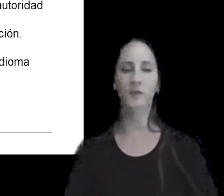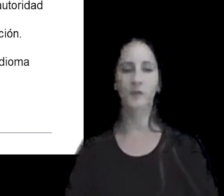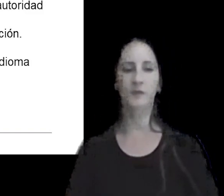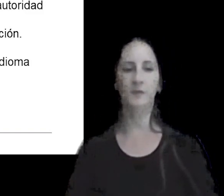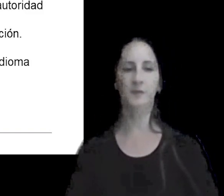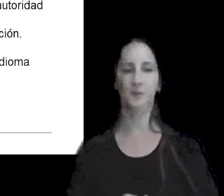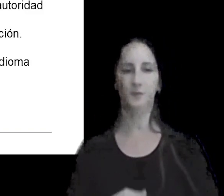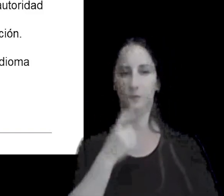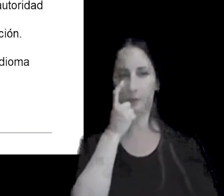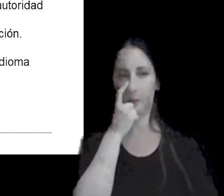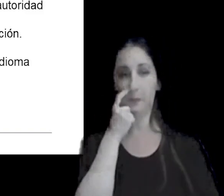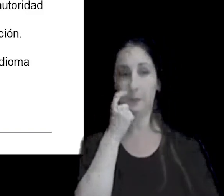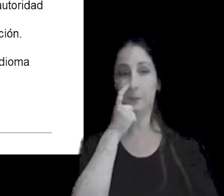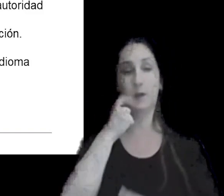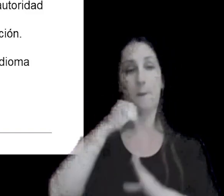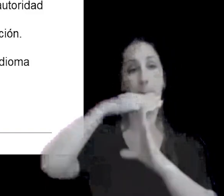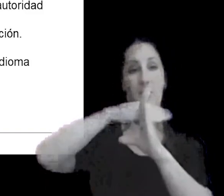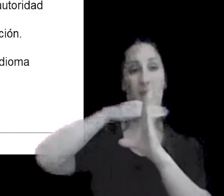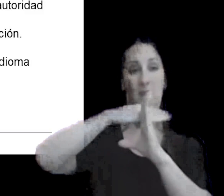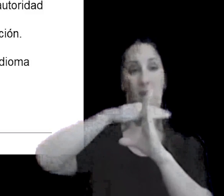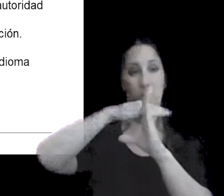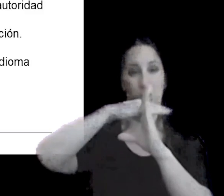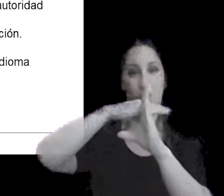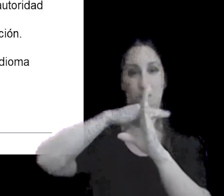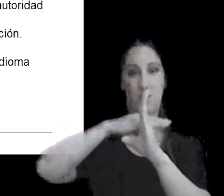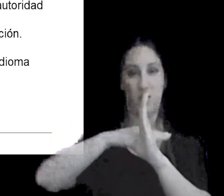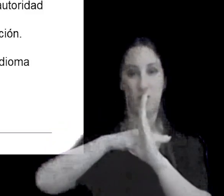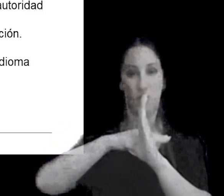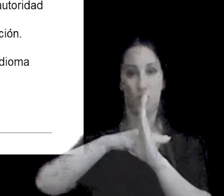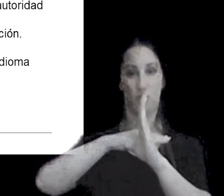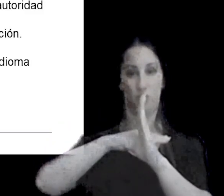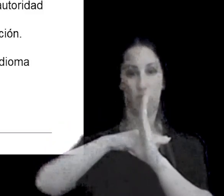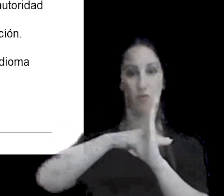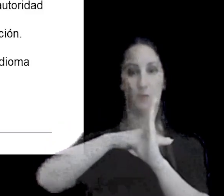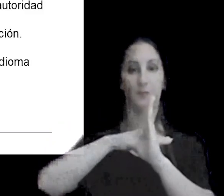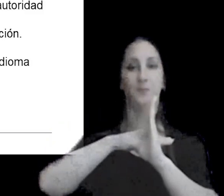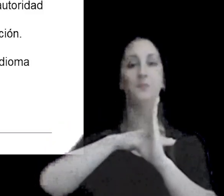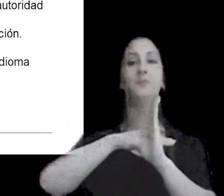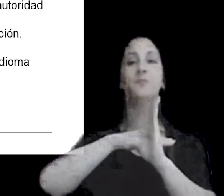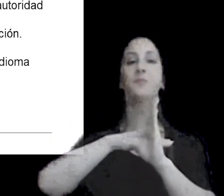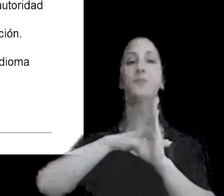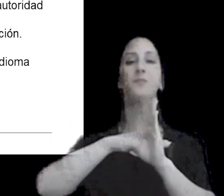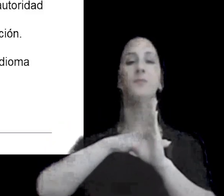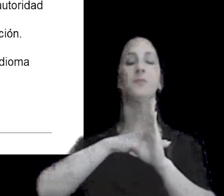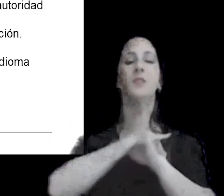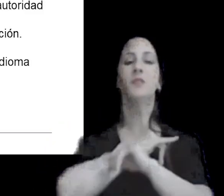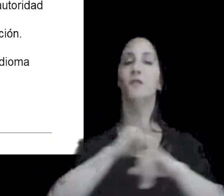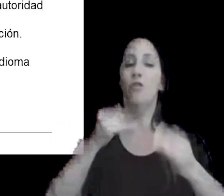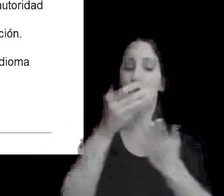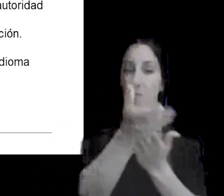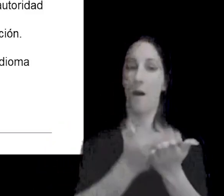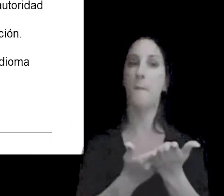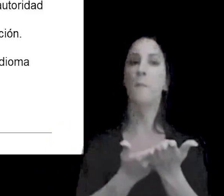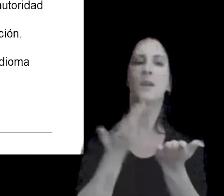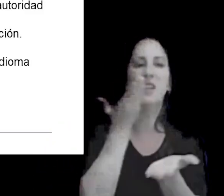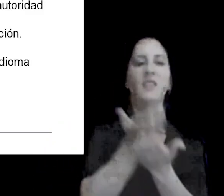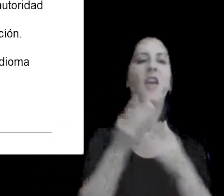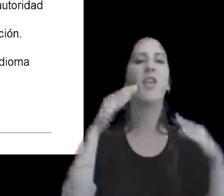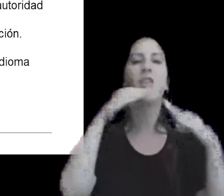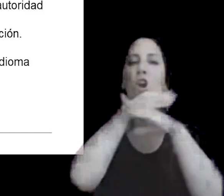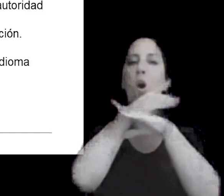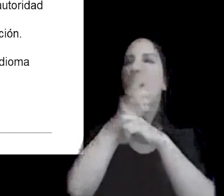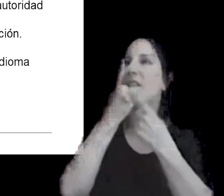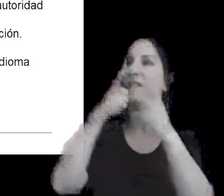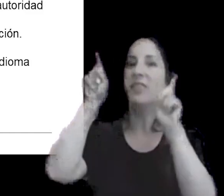un poco menos de la mitad de los países permiten que el informe local se presente en un idioma distinto al